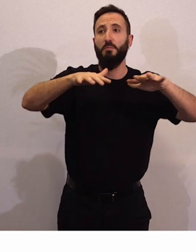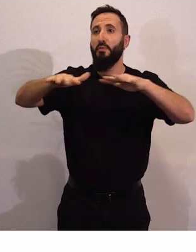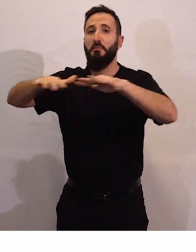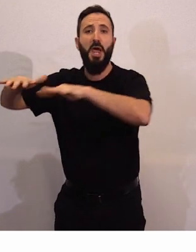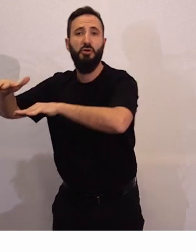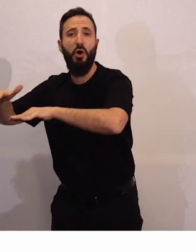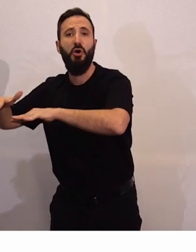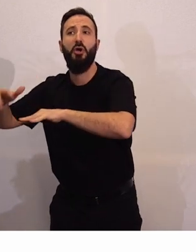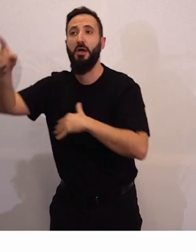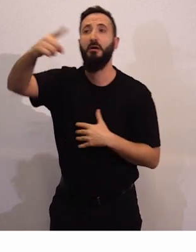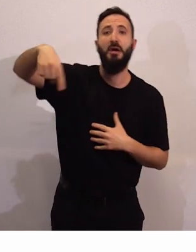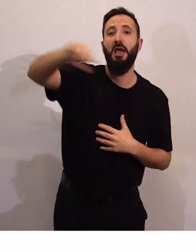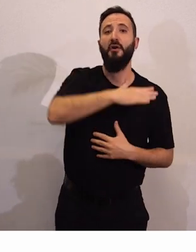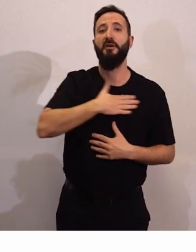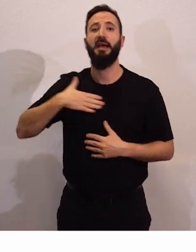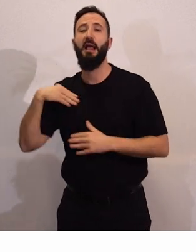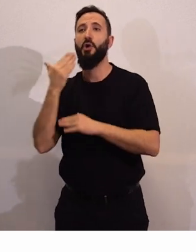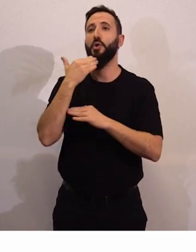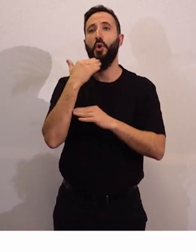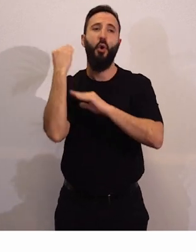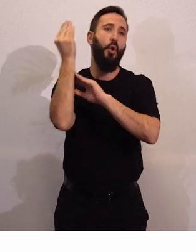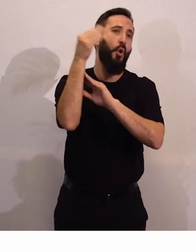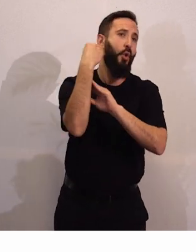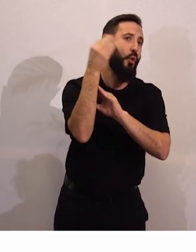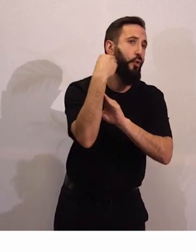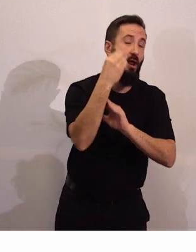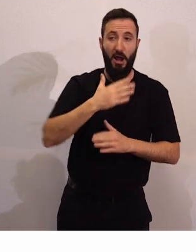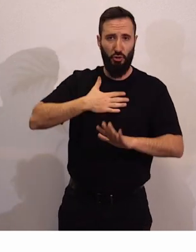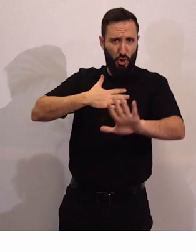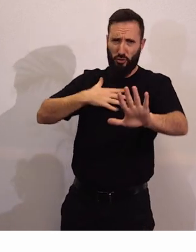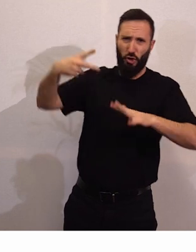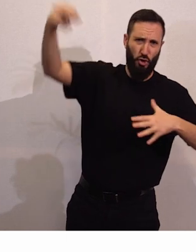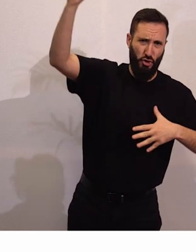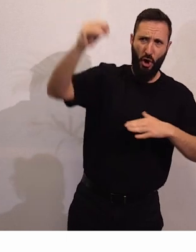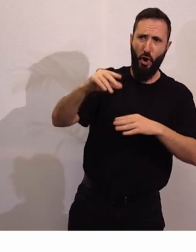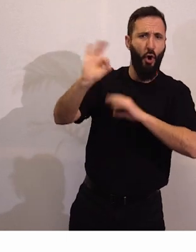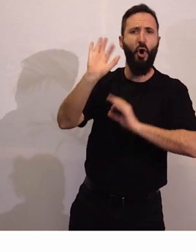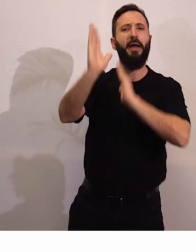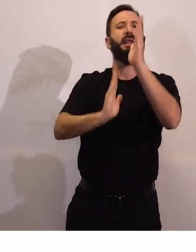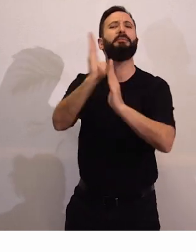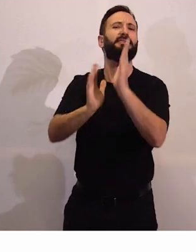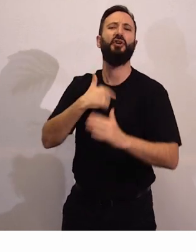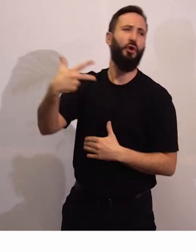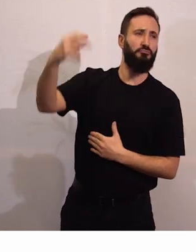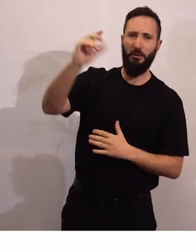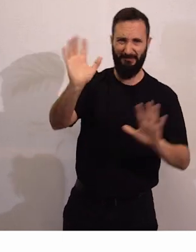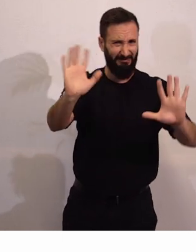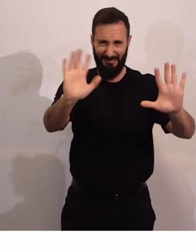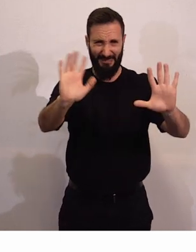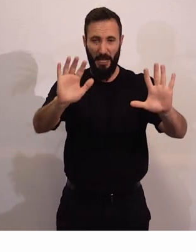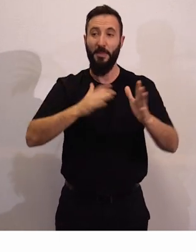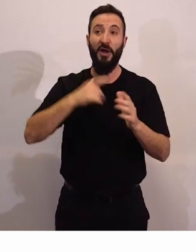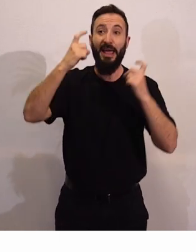que trataban de curar, que yo no me niego a la curación y a la rehabilitación y nada de eso, pero que